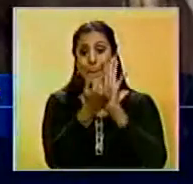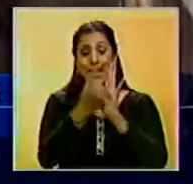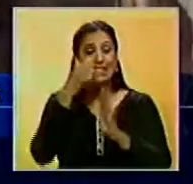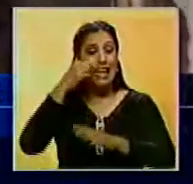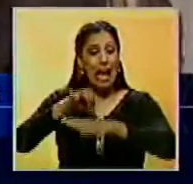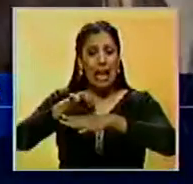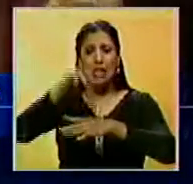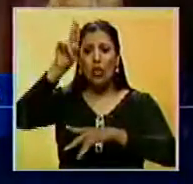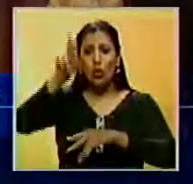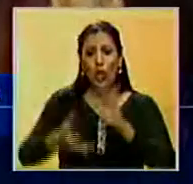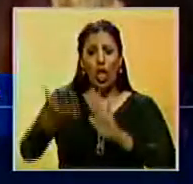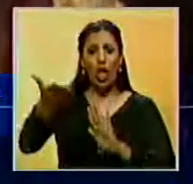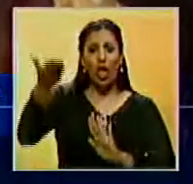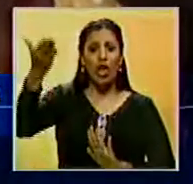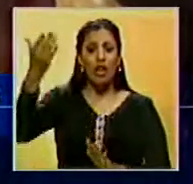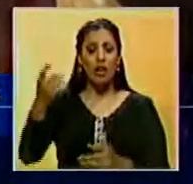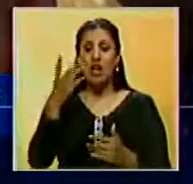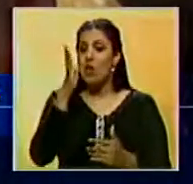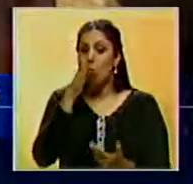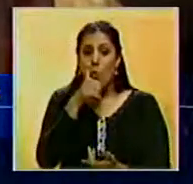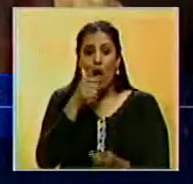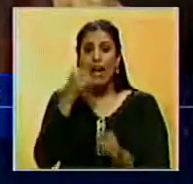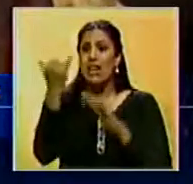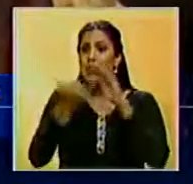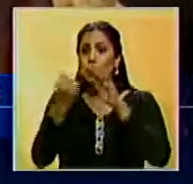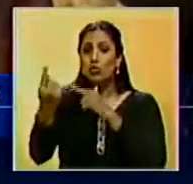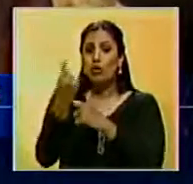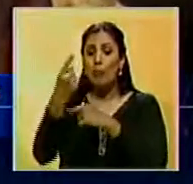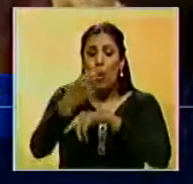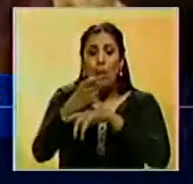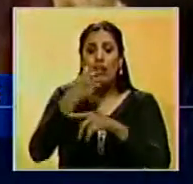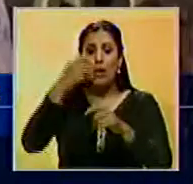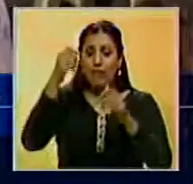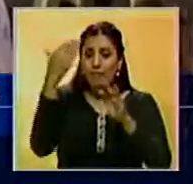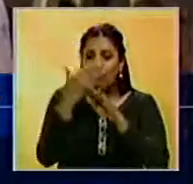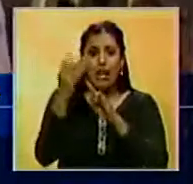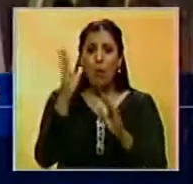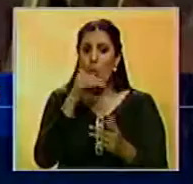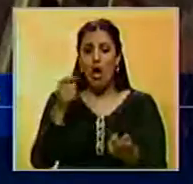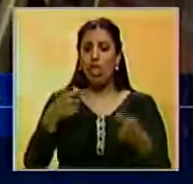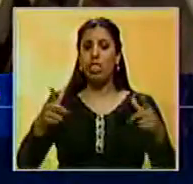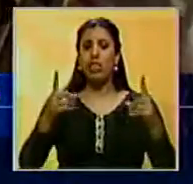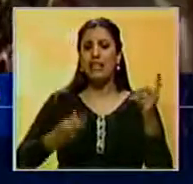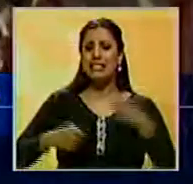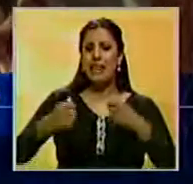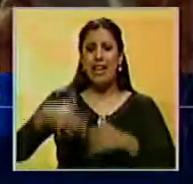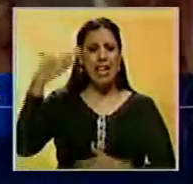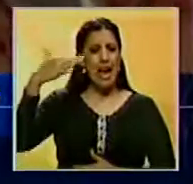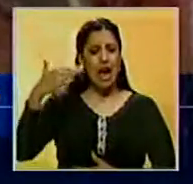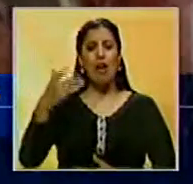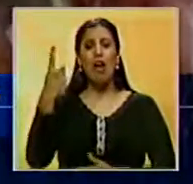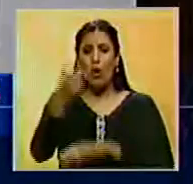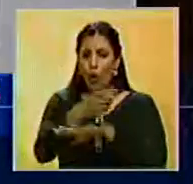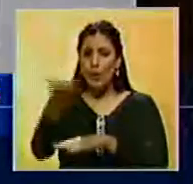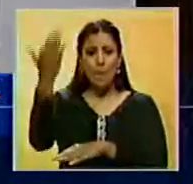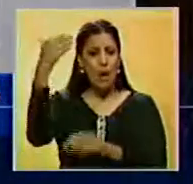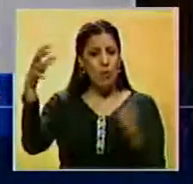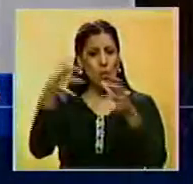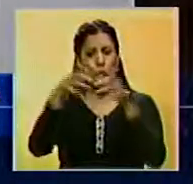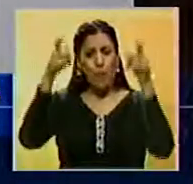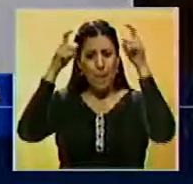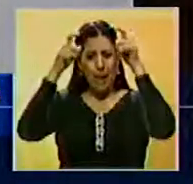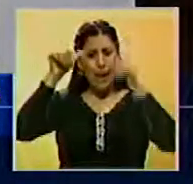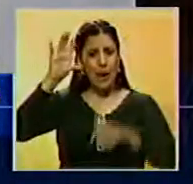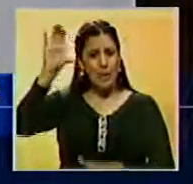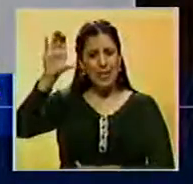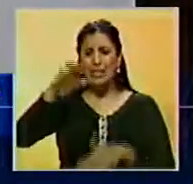carne varía todos los días y no existe institución gubernamental que le ponga freno. Exigen que el Gobierno Nacional convoque al sector productivo